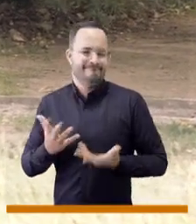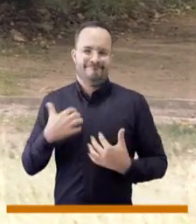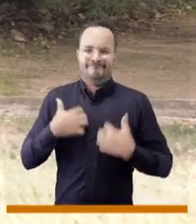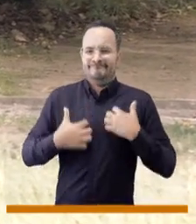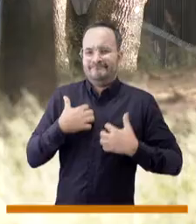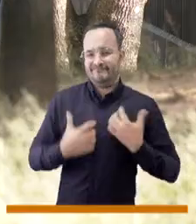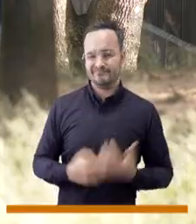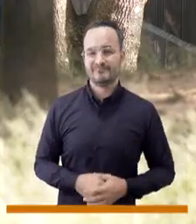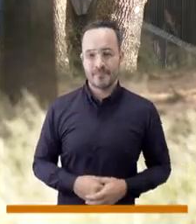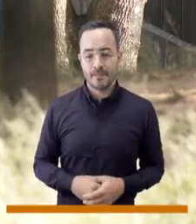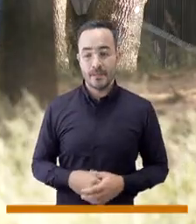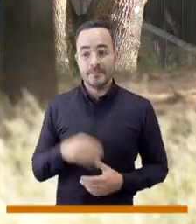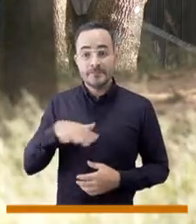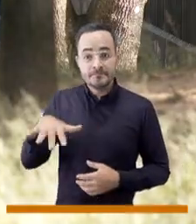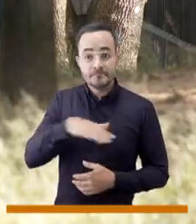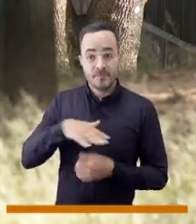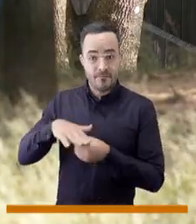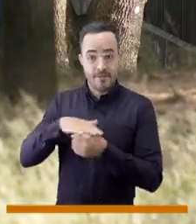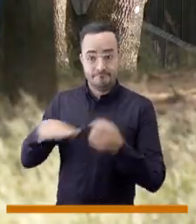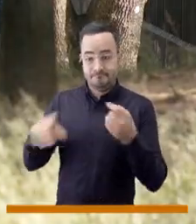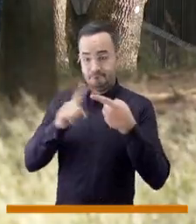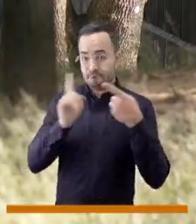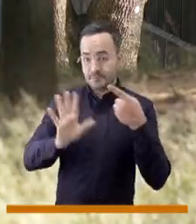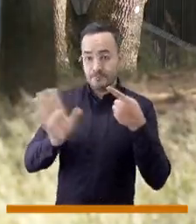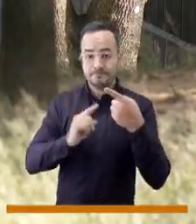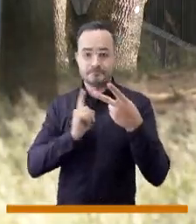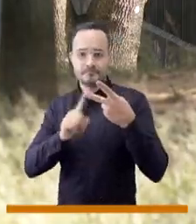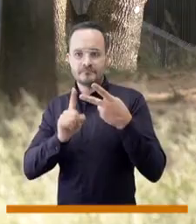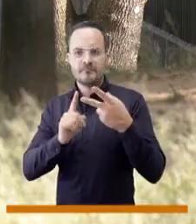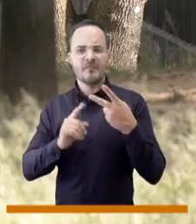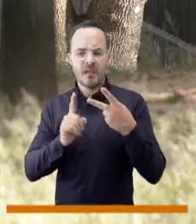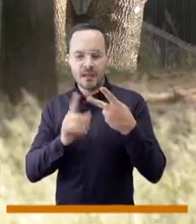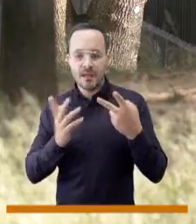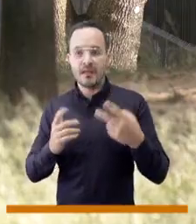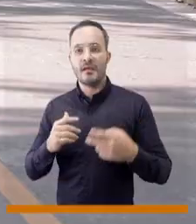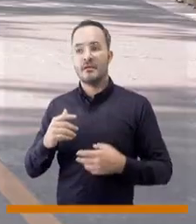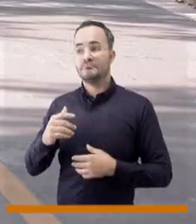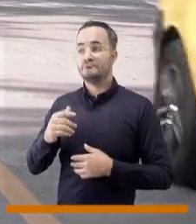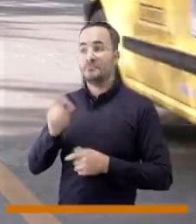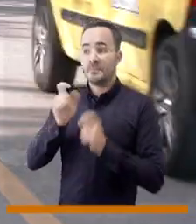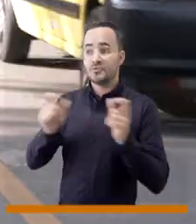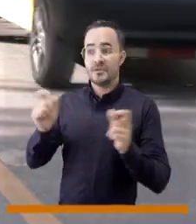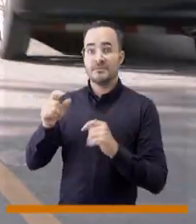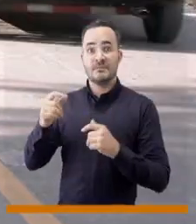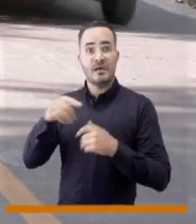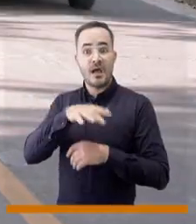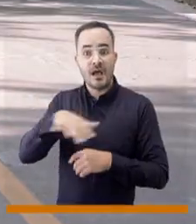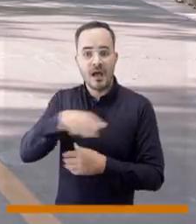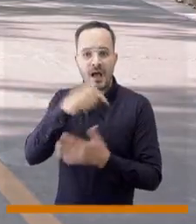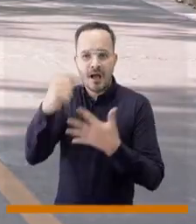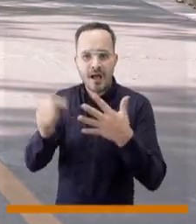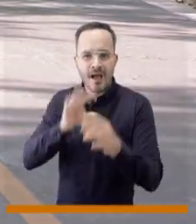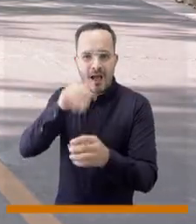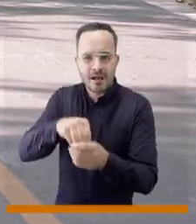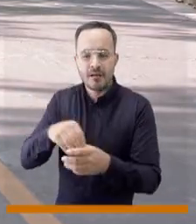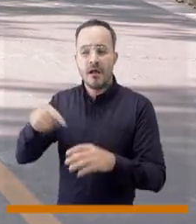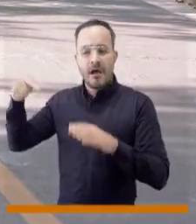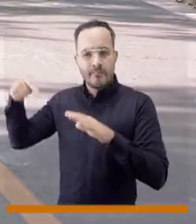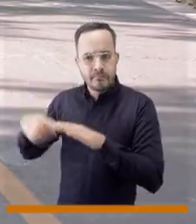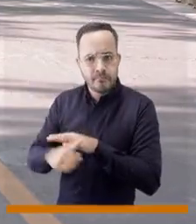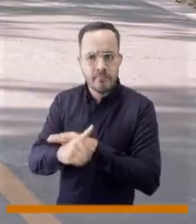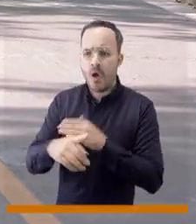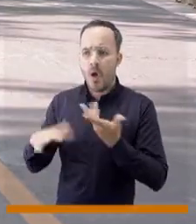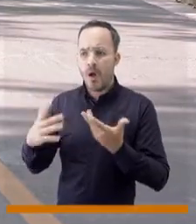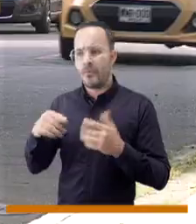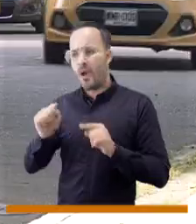Adicional también, Ciudad del Río tiene un detalle que tiene dos entradas y dos salidas. Realmente las personas en motos entran y